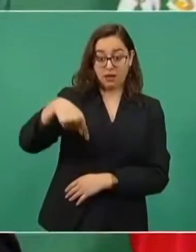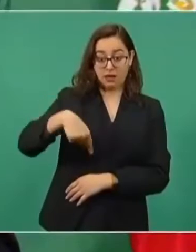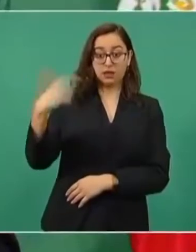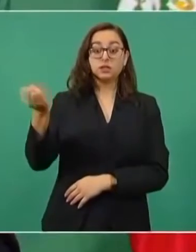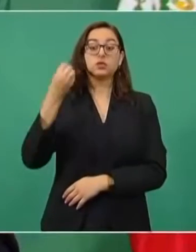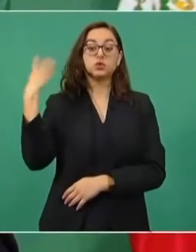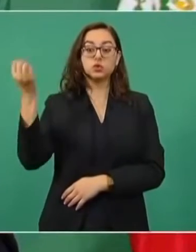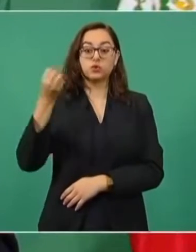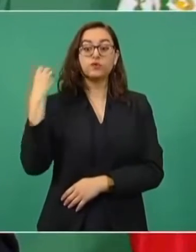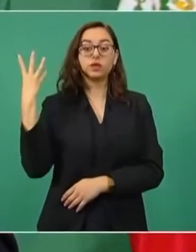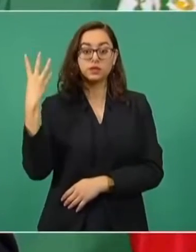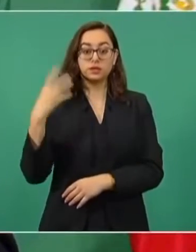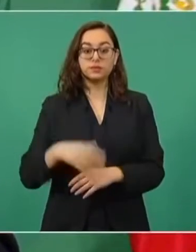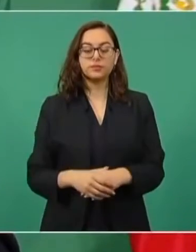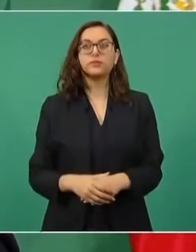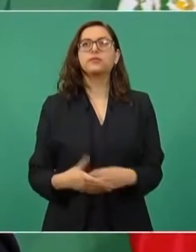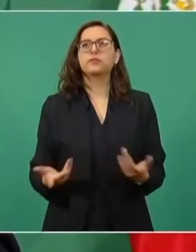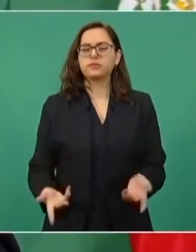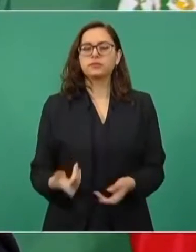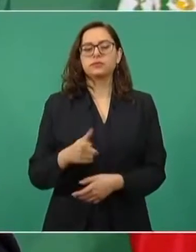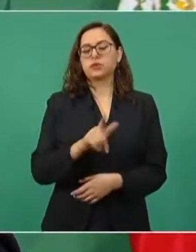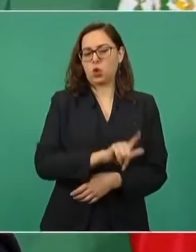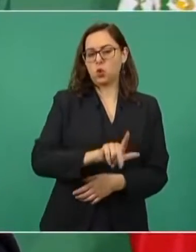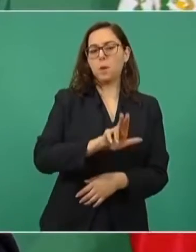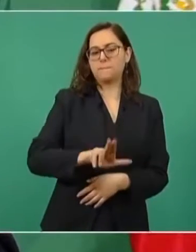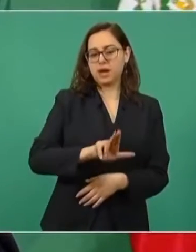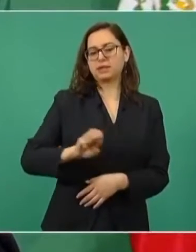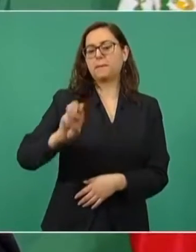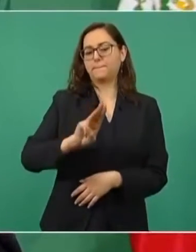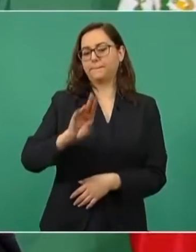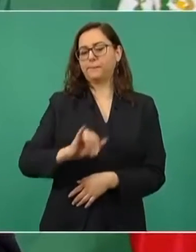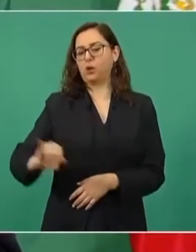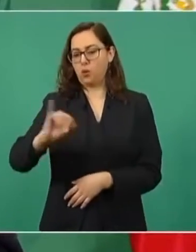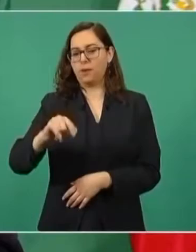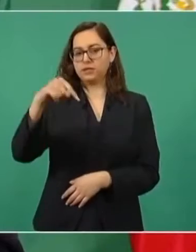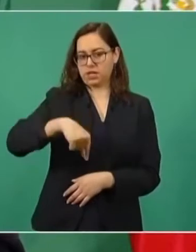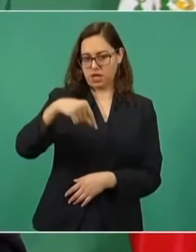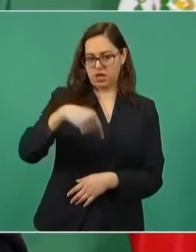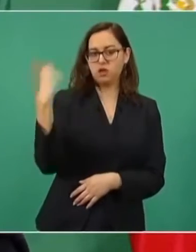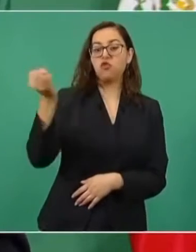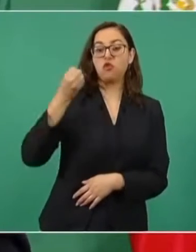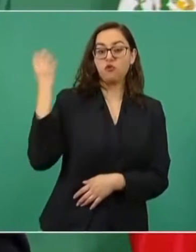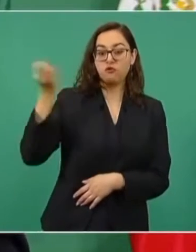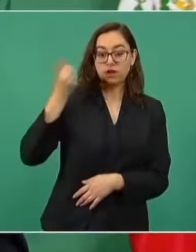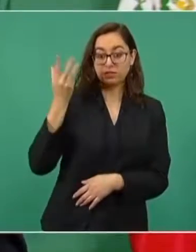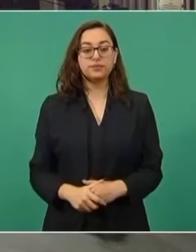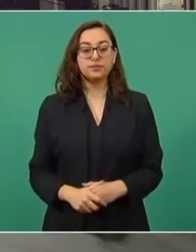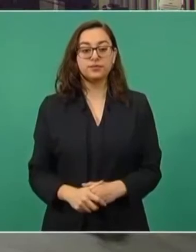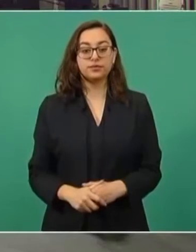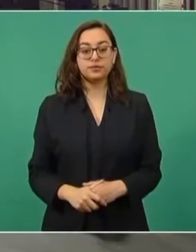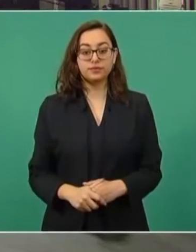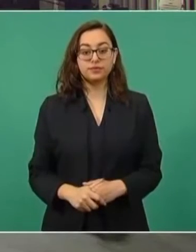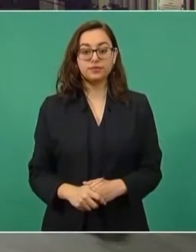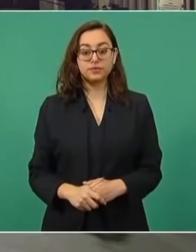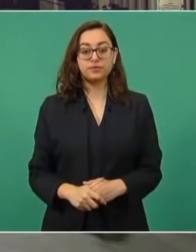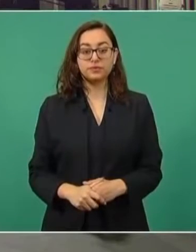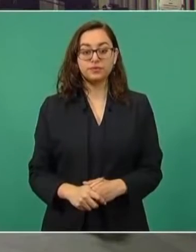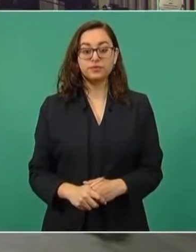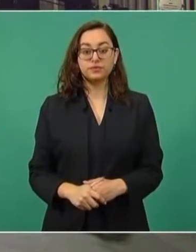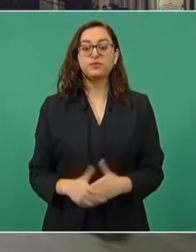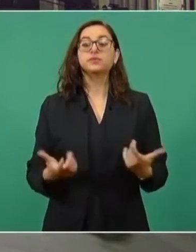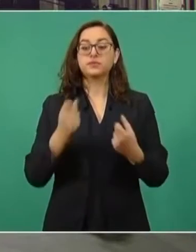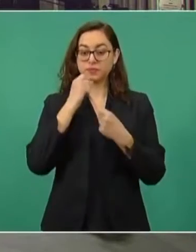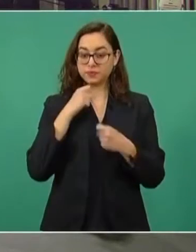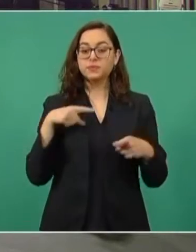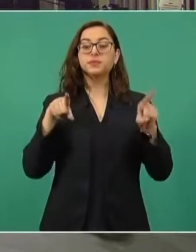Vamos a estar aquí mañana, pasado, el jueves y el viernes va a ser en Tabasco. También va a haber una reunión de la